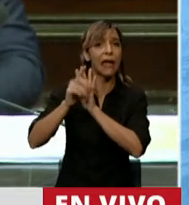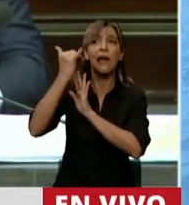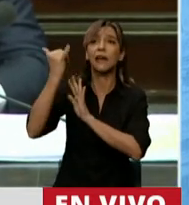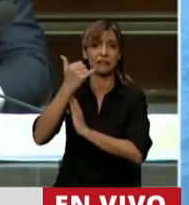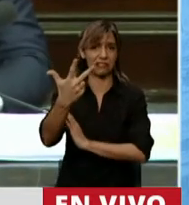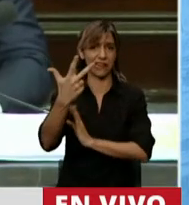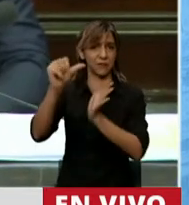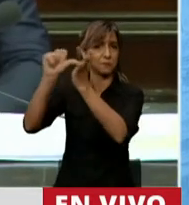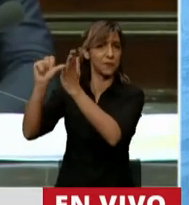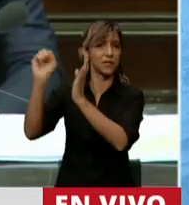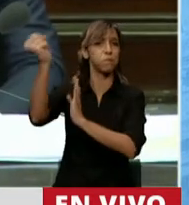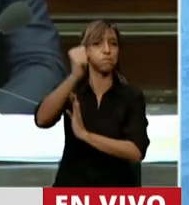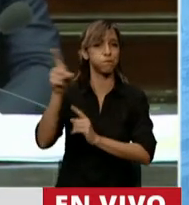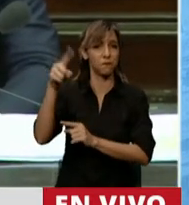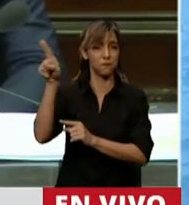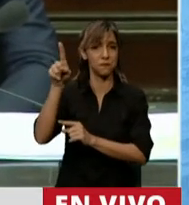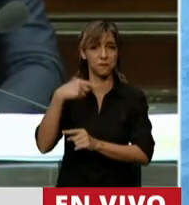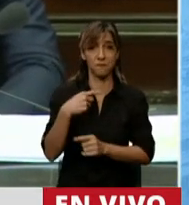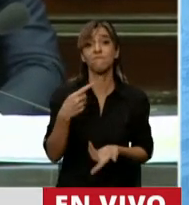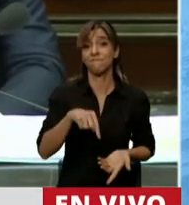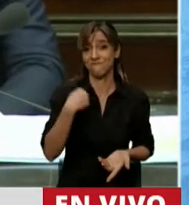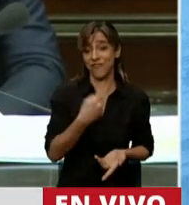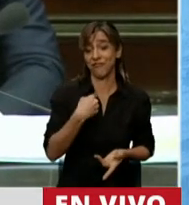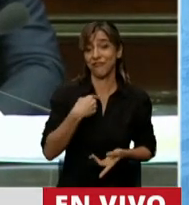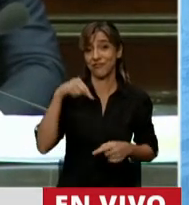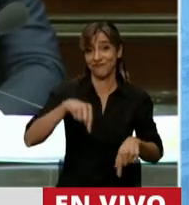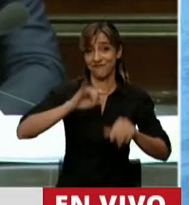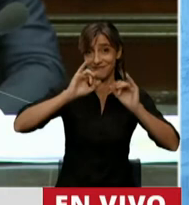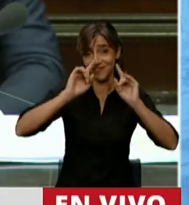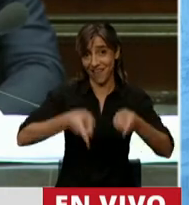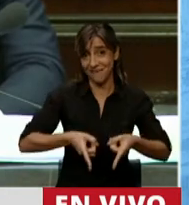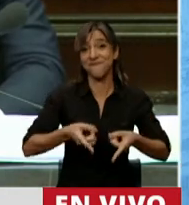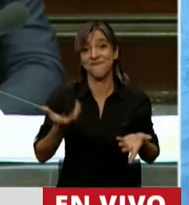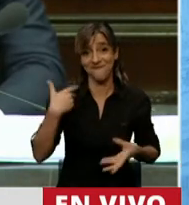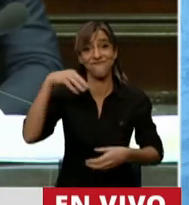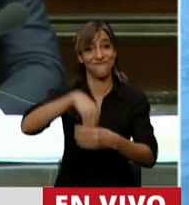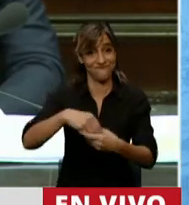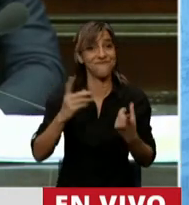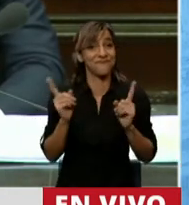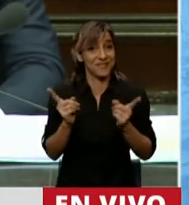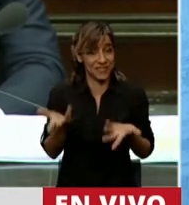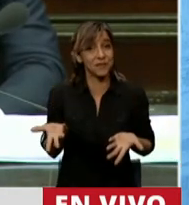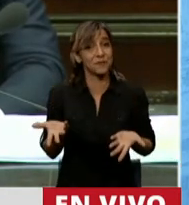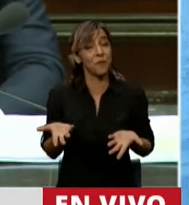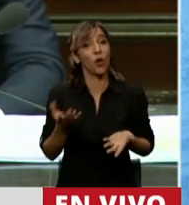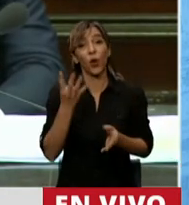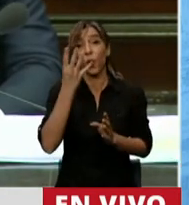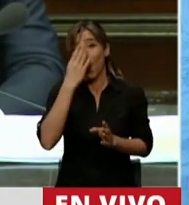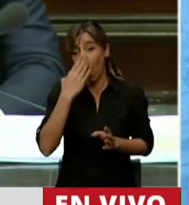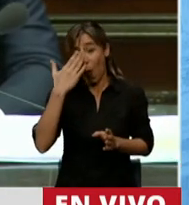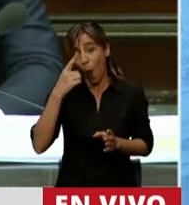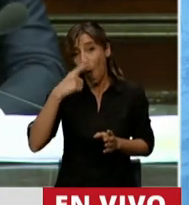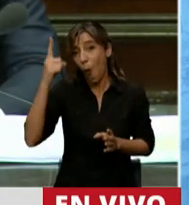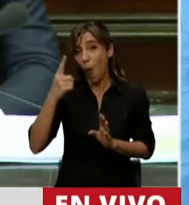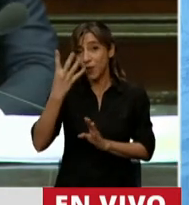cuántas leyes a favor de los trabajadores se aprobaron en los cuatro años del gobierno